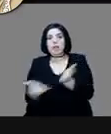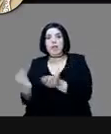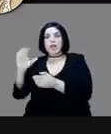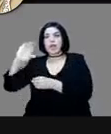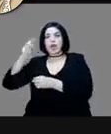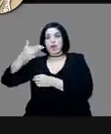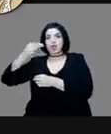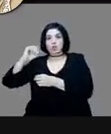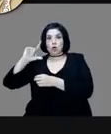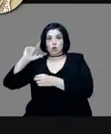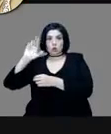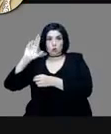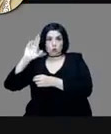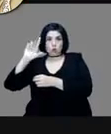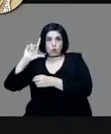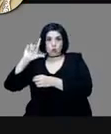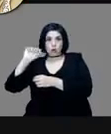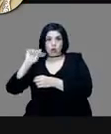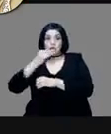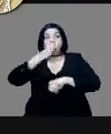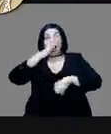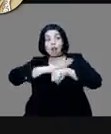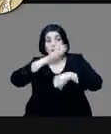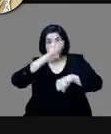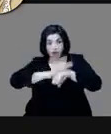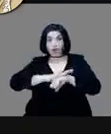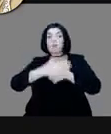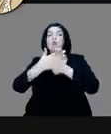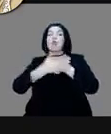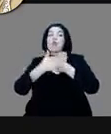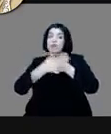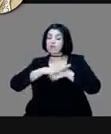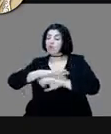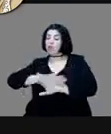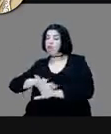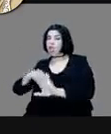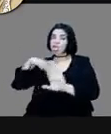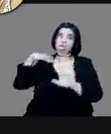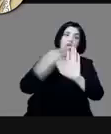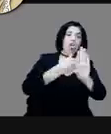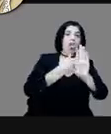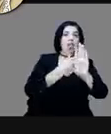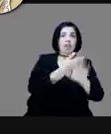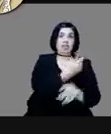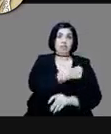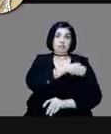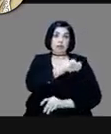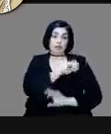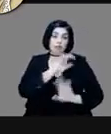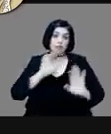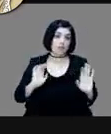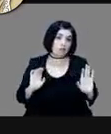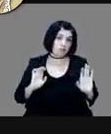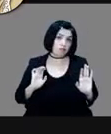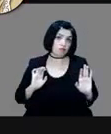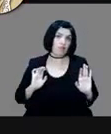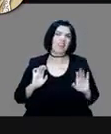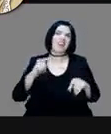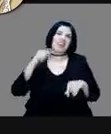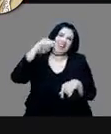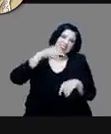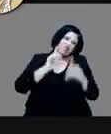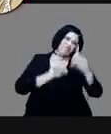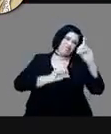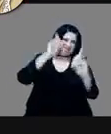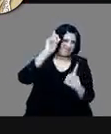alzamiento contra los españoles. Aquí, como siempre ocurre, hay dudas si realmente Moctezuma